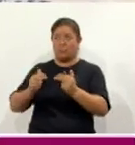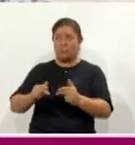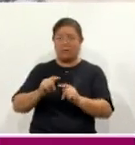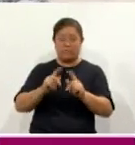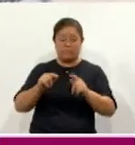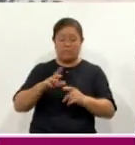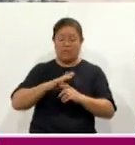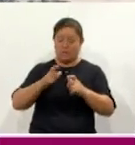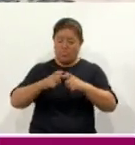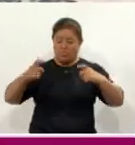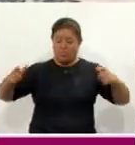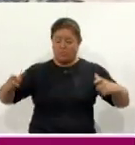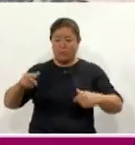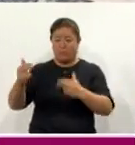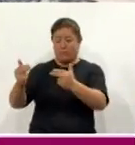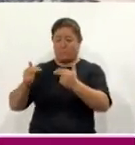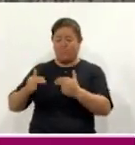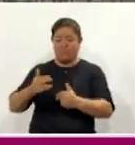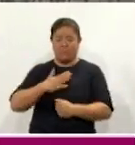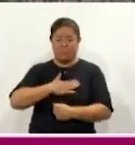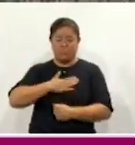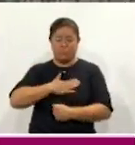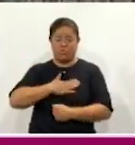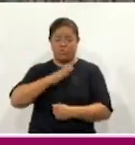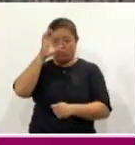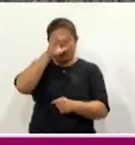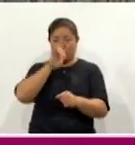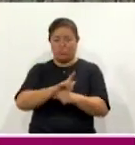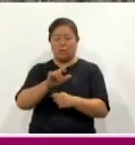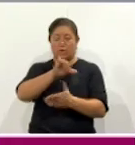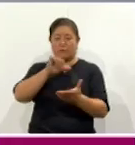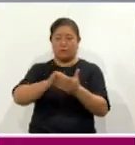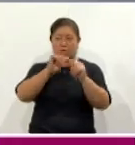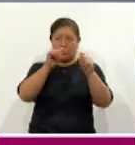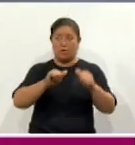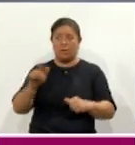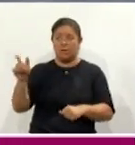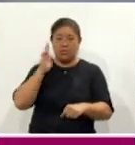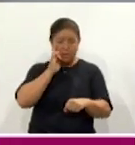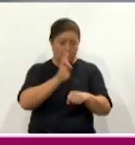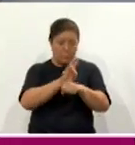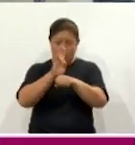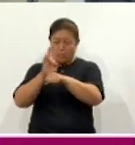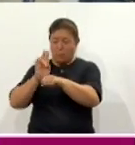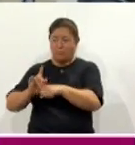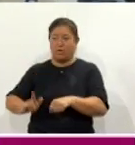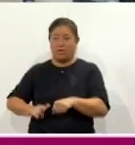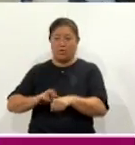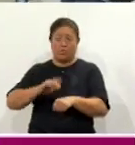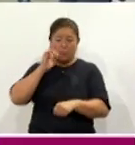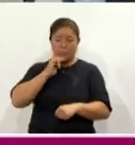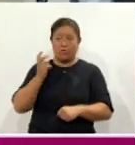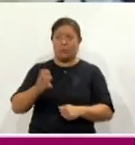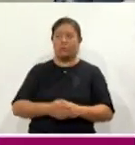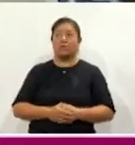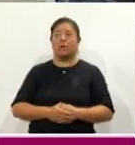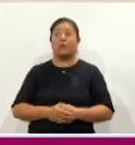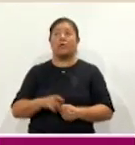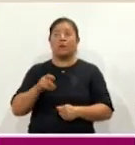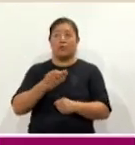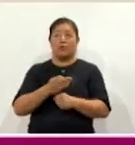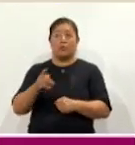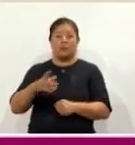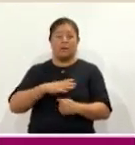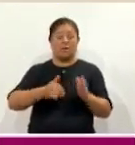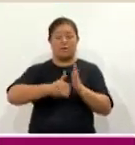dirección del patrimonio cultural en el Centro de las Artes, obras que supervisó la gobernadora Lorena Cuellar Cisneros. En una primera etapa se realizaron